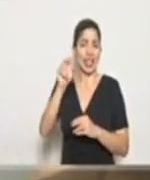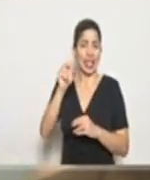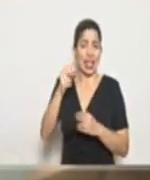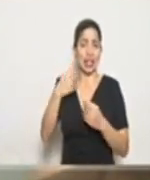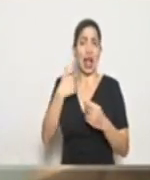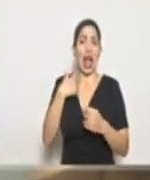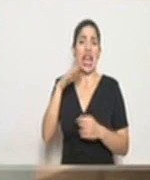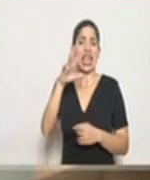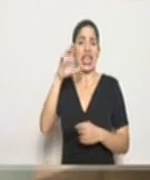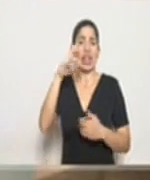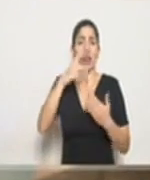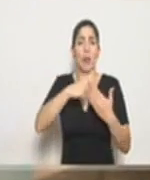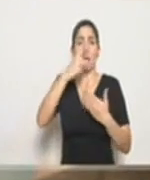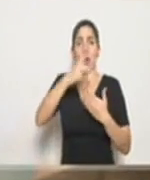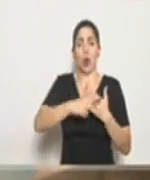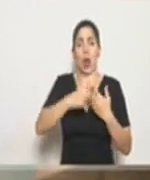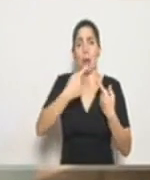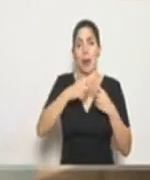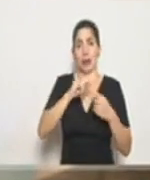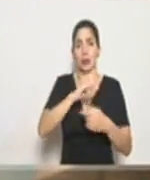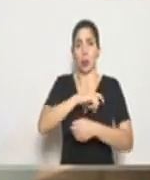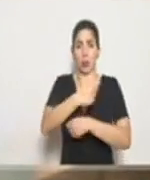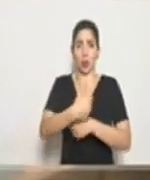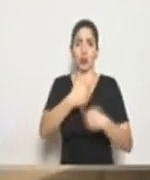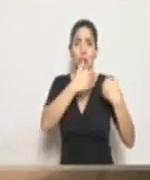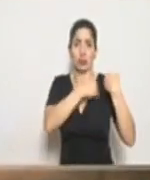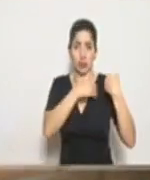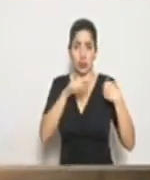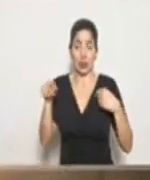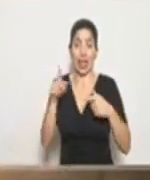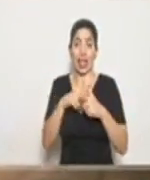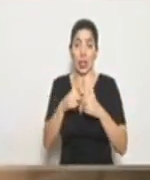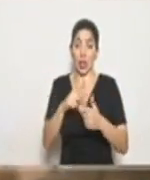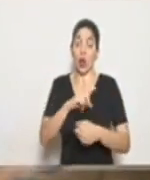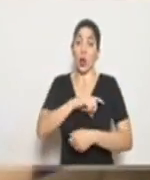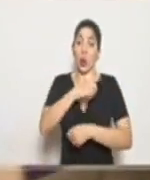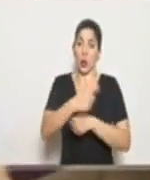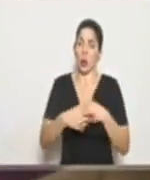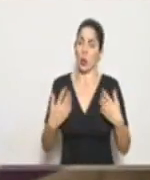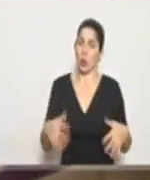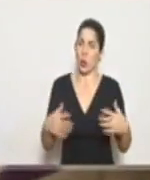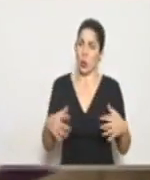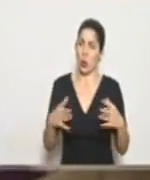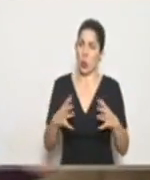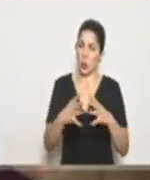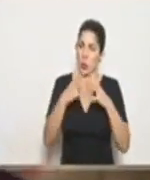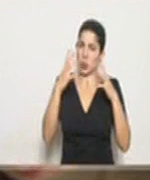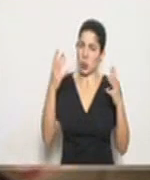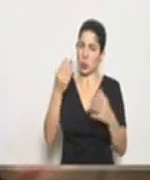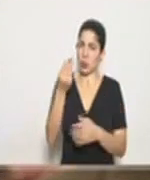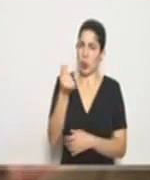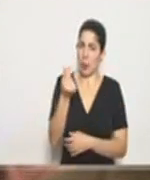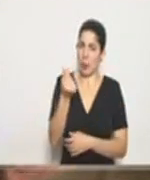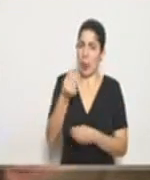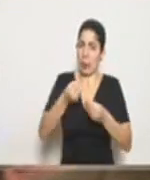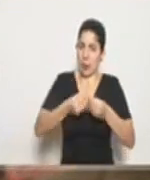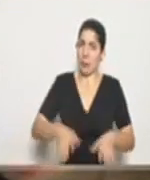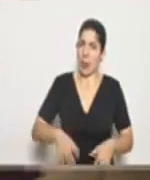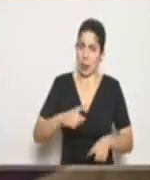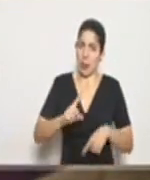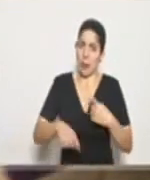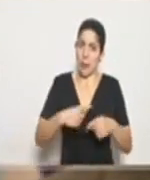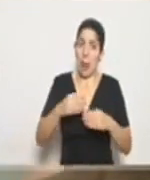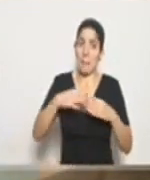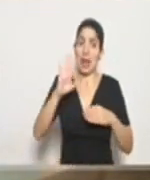programas que atiende la Junta. Esto va a implicar para la Junta una gran cantidad de dinero en pérdidas,